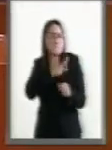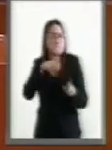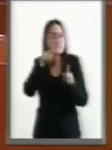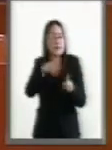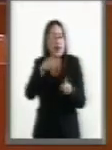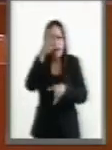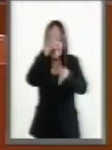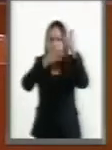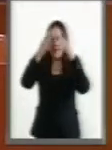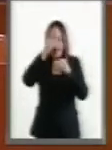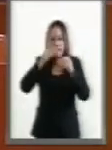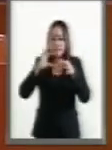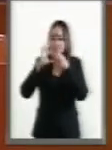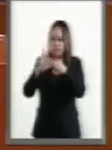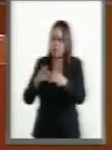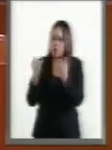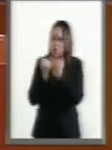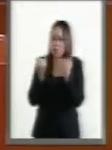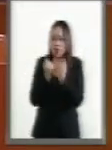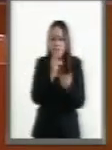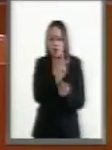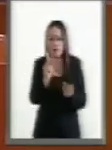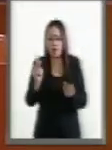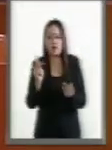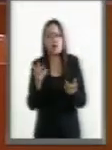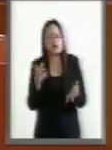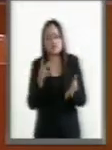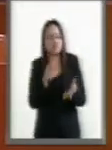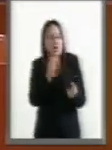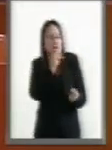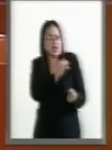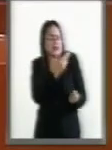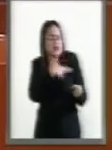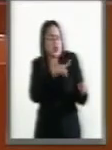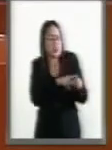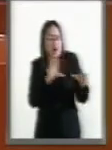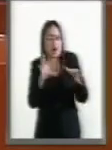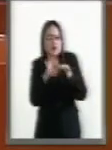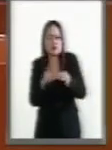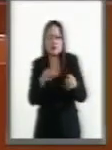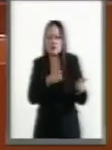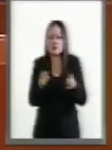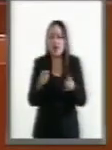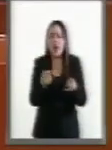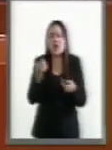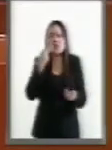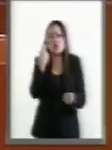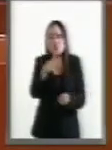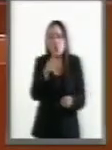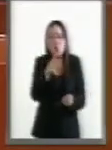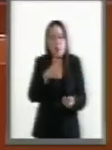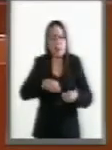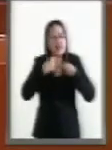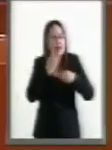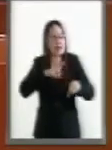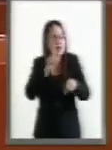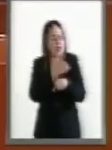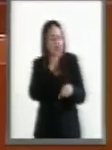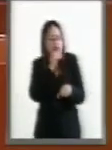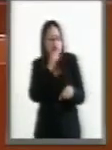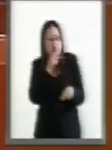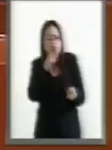aprender a niveles esperados y normalmente en la vida cotidiana y funcionar